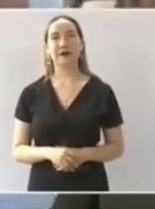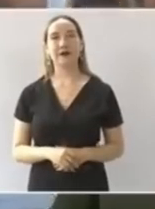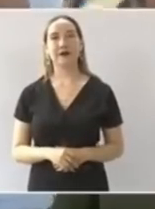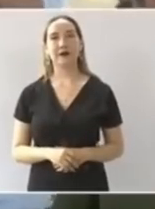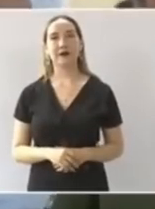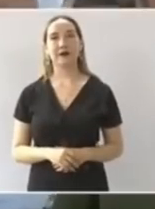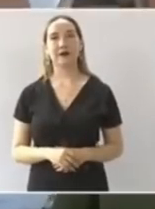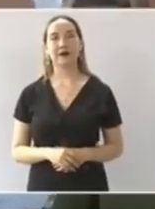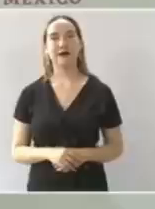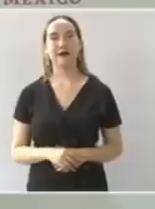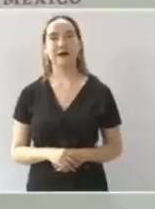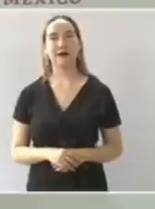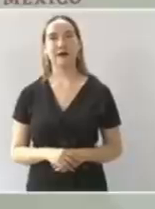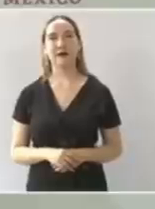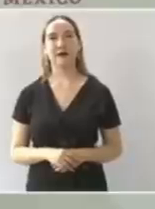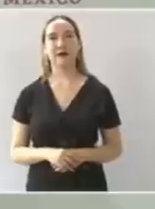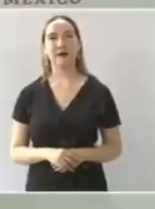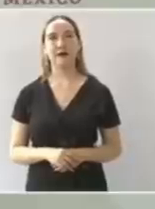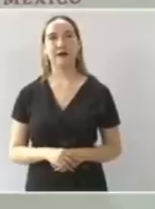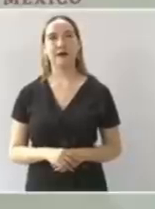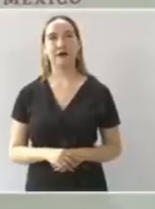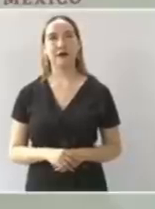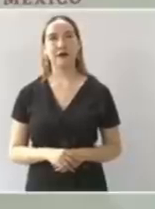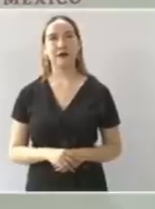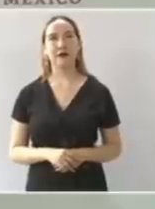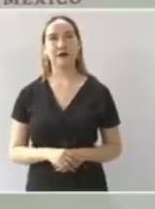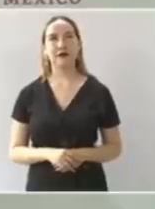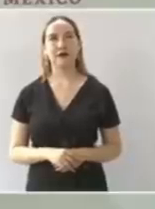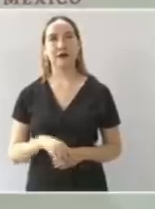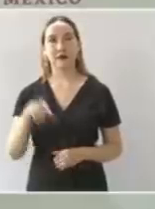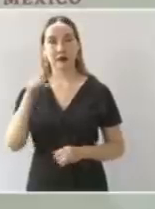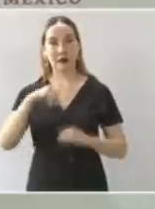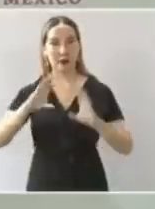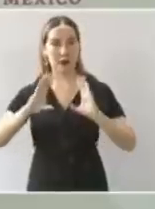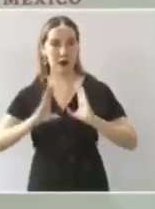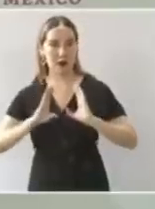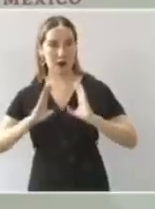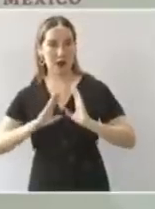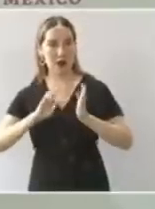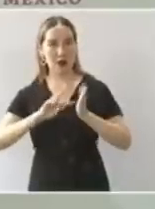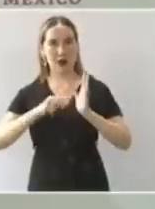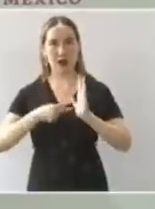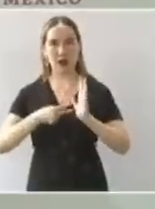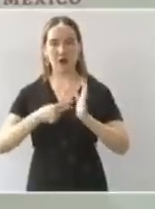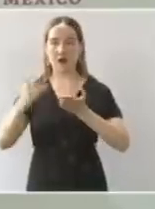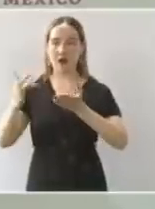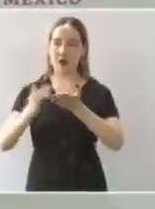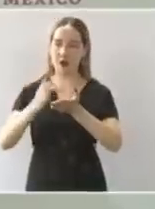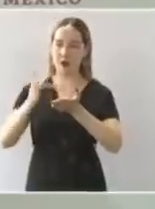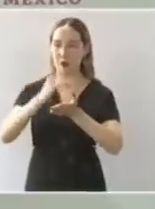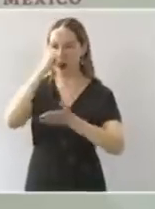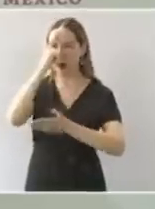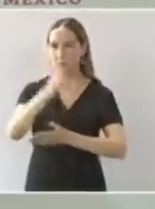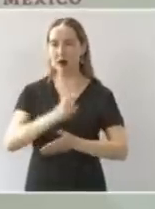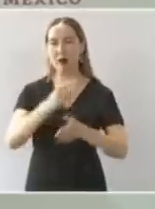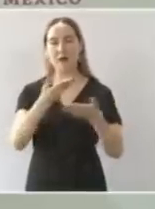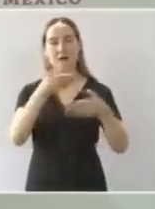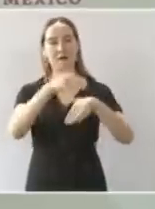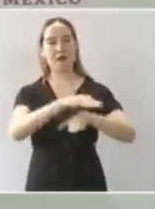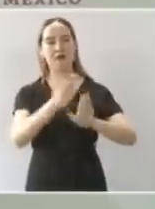ellos nos están ayudando a hacer todas las sucursales del banco del